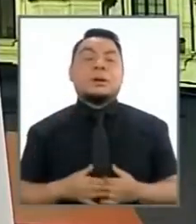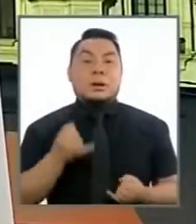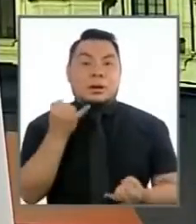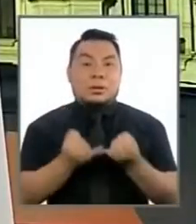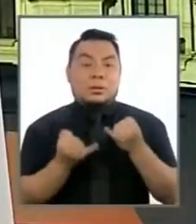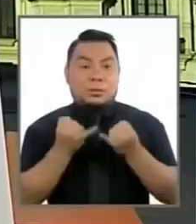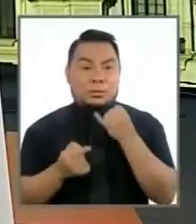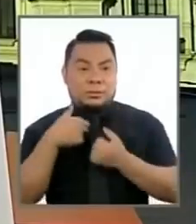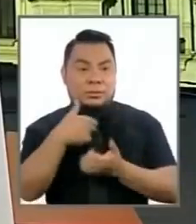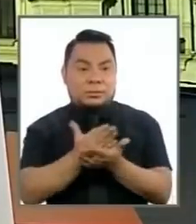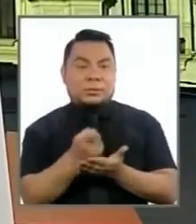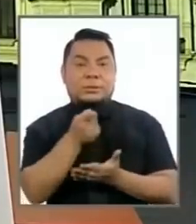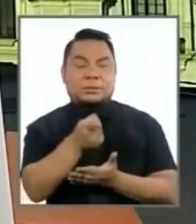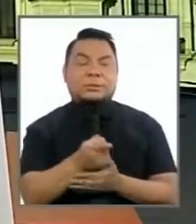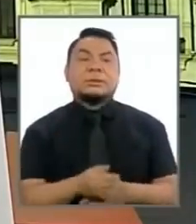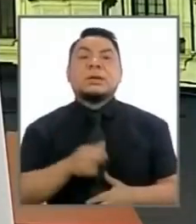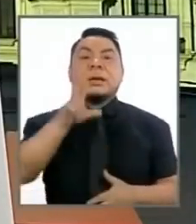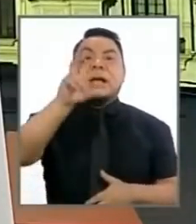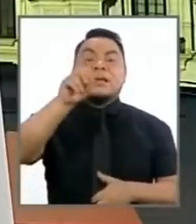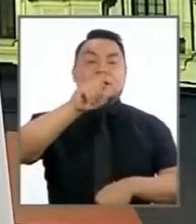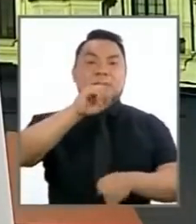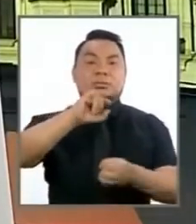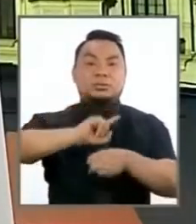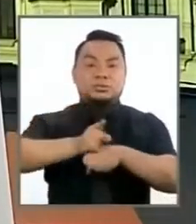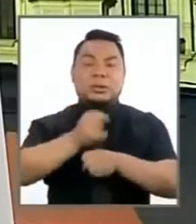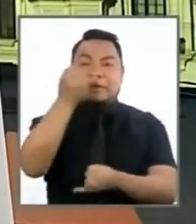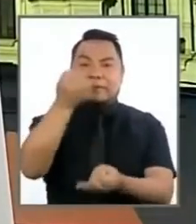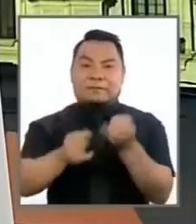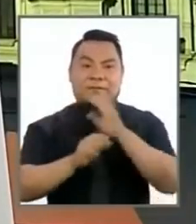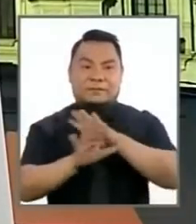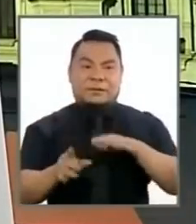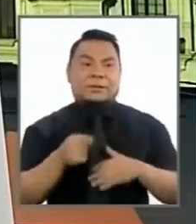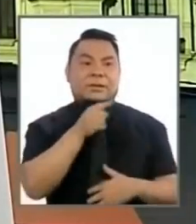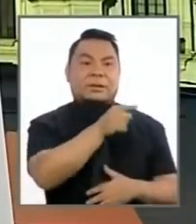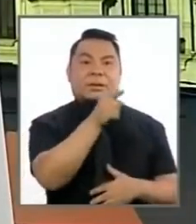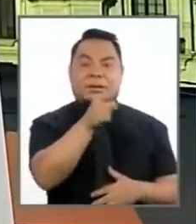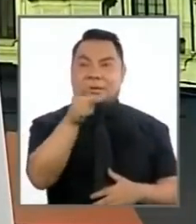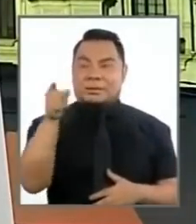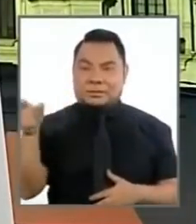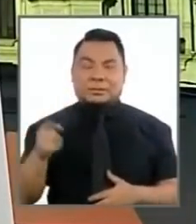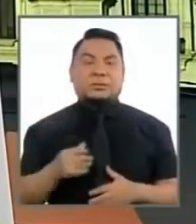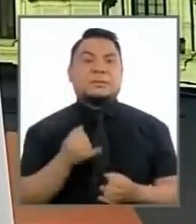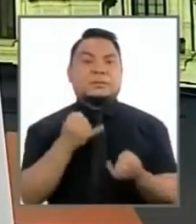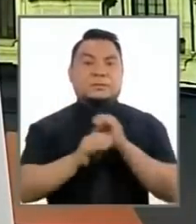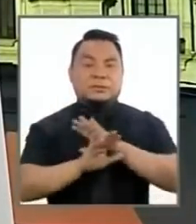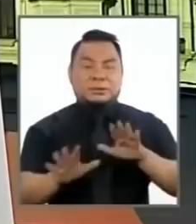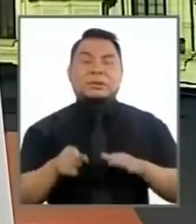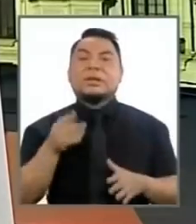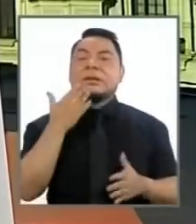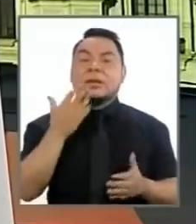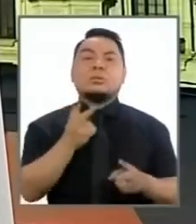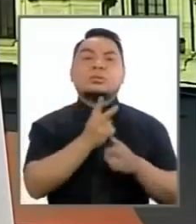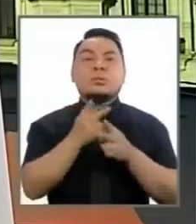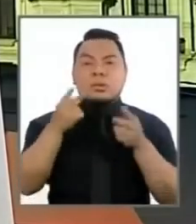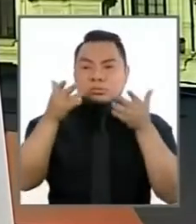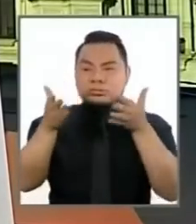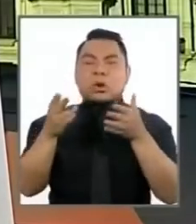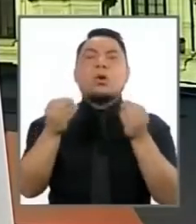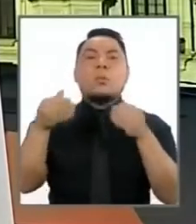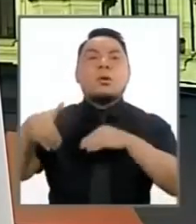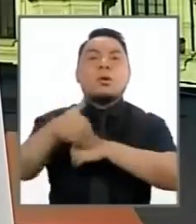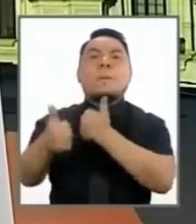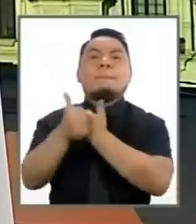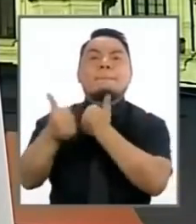la última parte de este bloque 30 segundos para el cierre de este segmento dedicado a la seguridad ciudadana